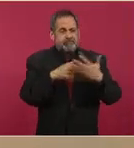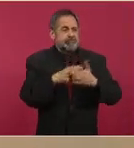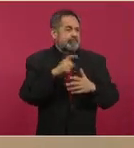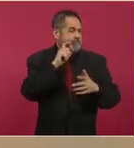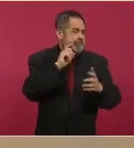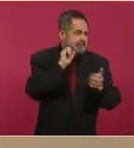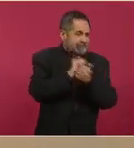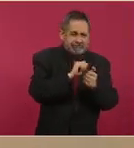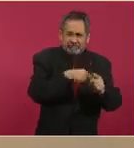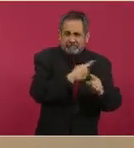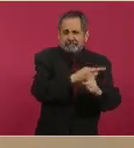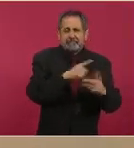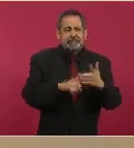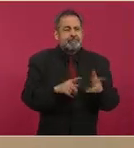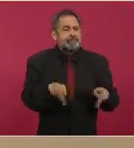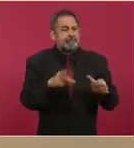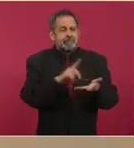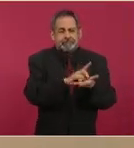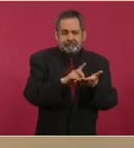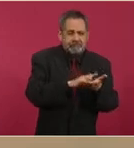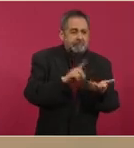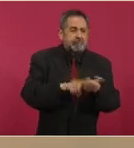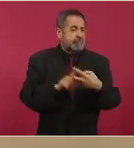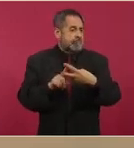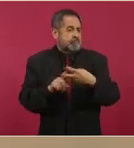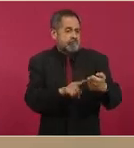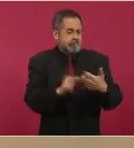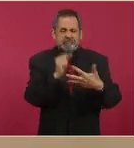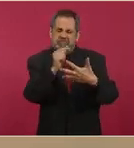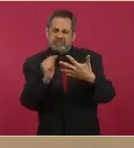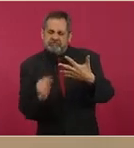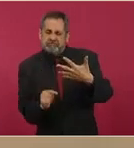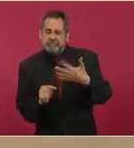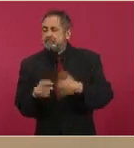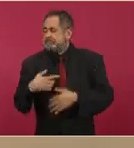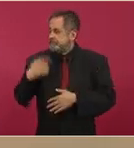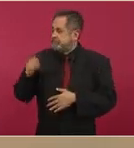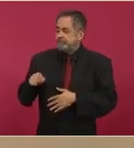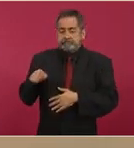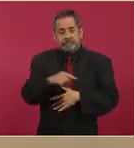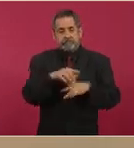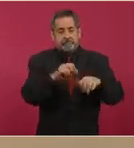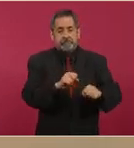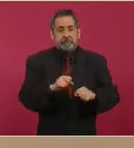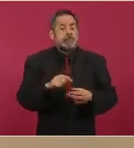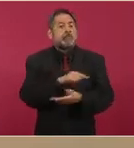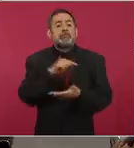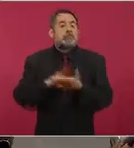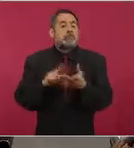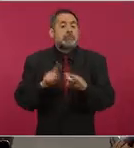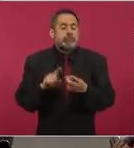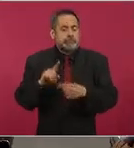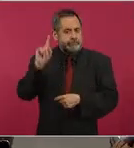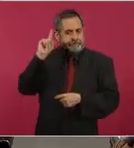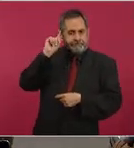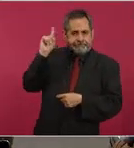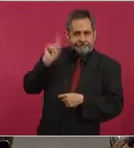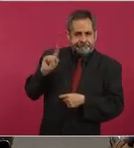violencia, narcomenudeo y secuestros, entre otros. Este grupo está en Zacatecas y